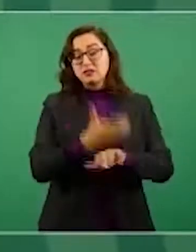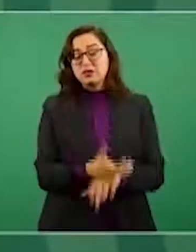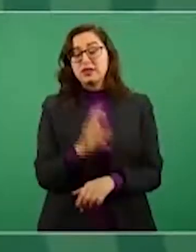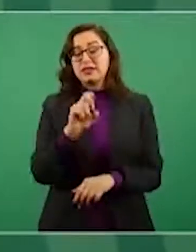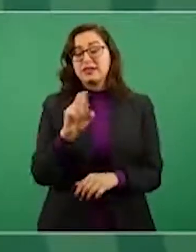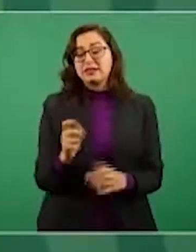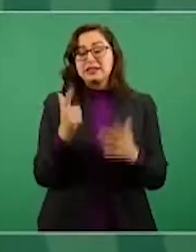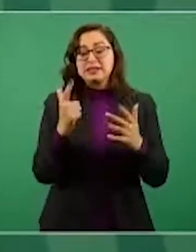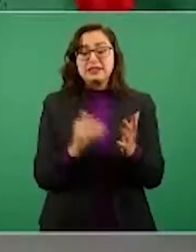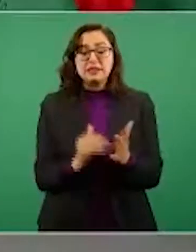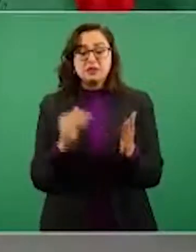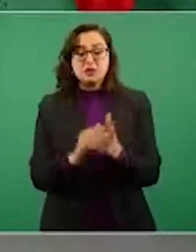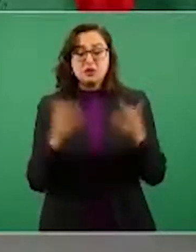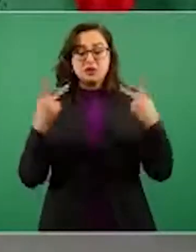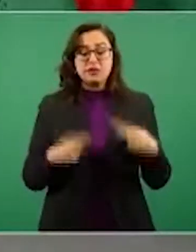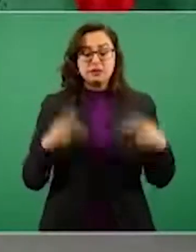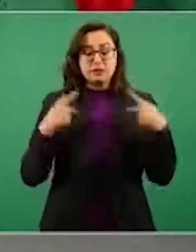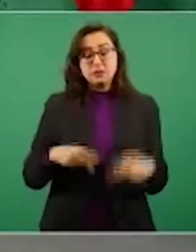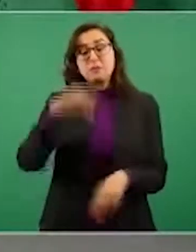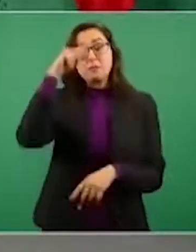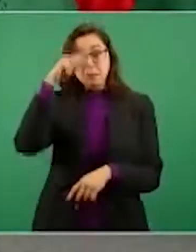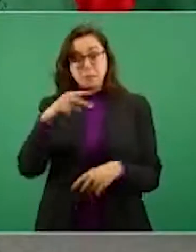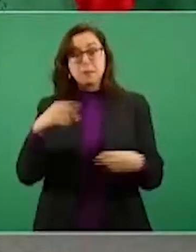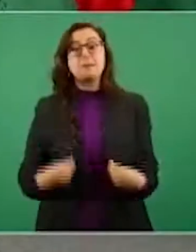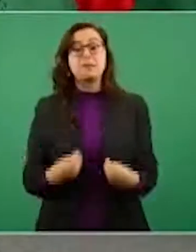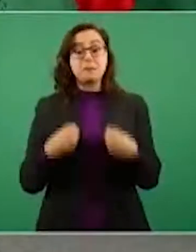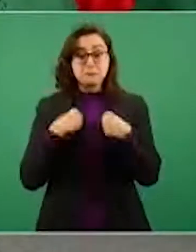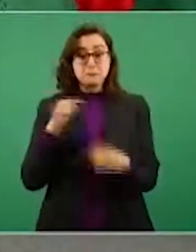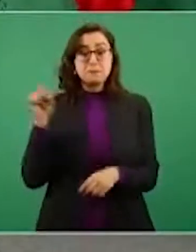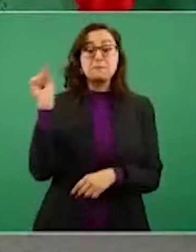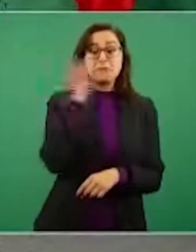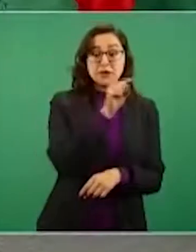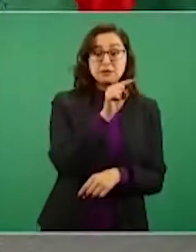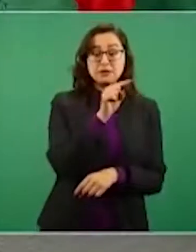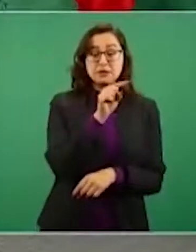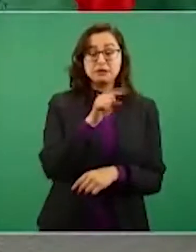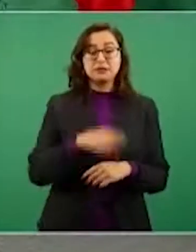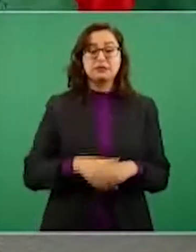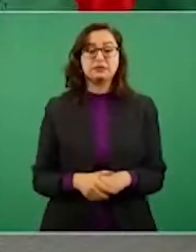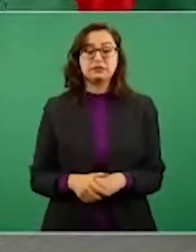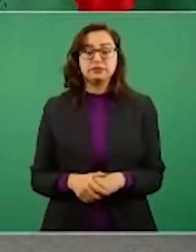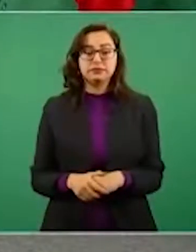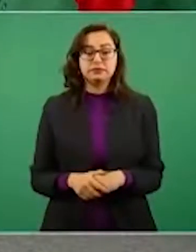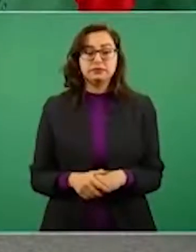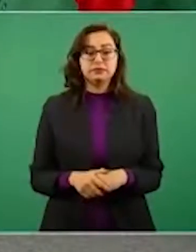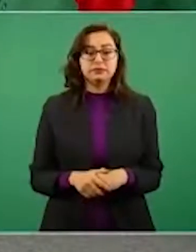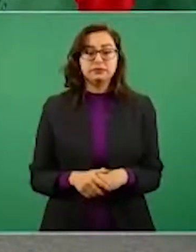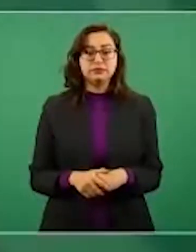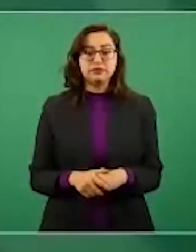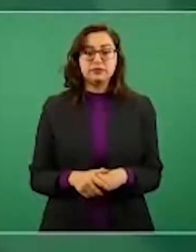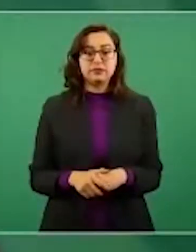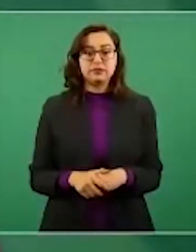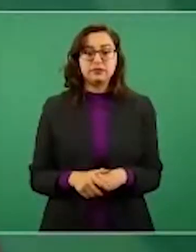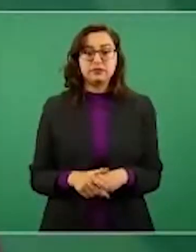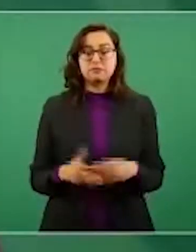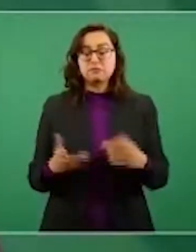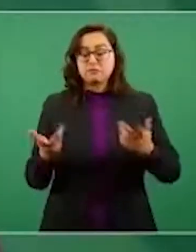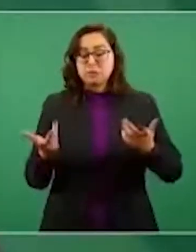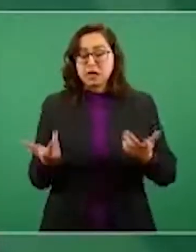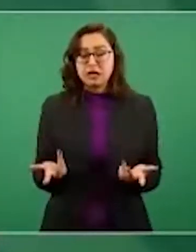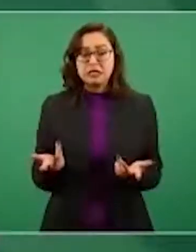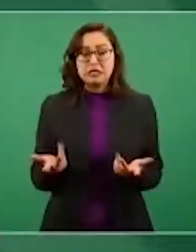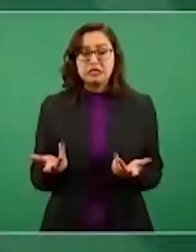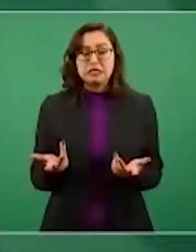que es más del 11 por ciento de la población total americana. No le queda